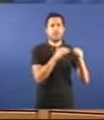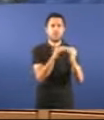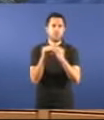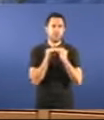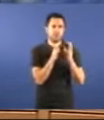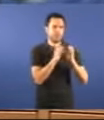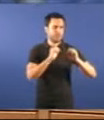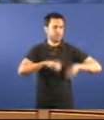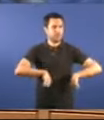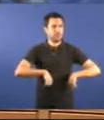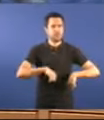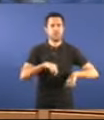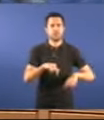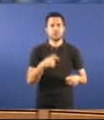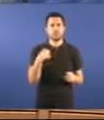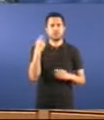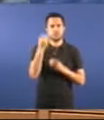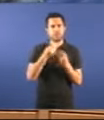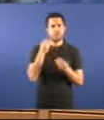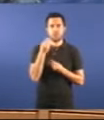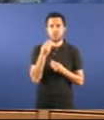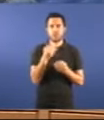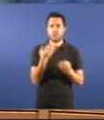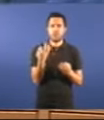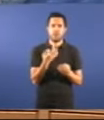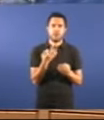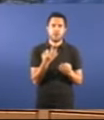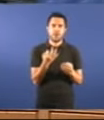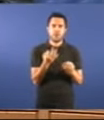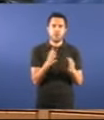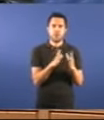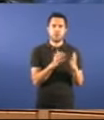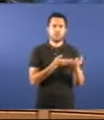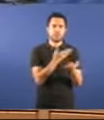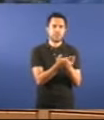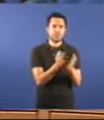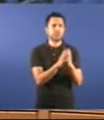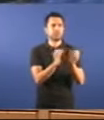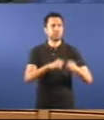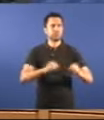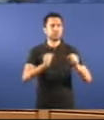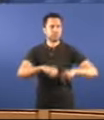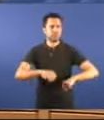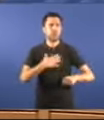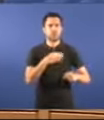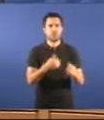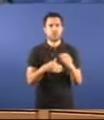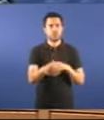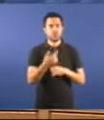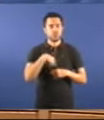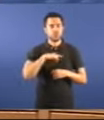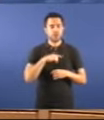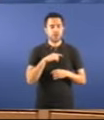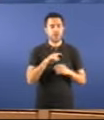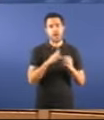o que toque que podamos concretar máis propostas como aquela do ano 87. E desde o ano 87 aprobamos unha